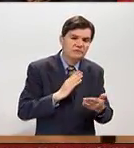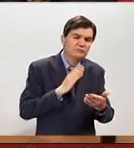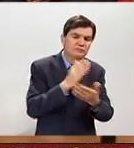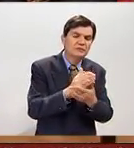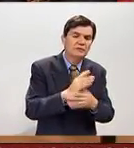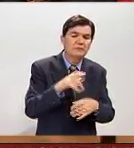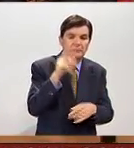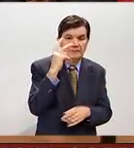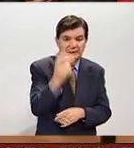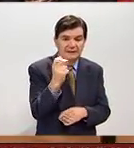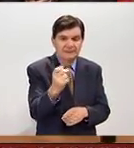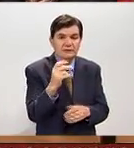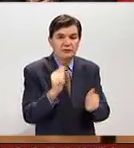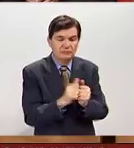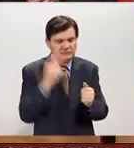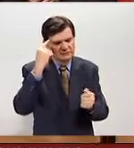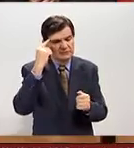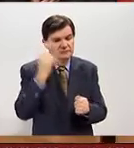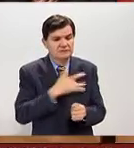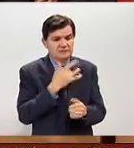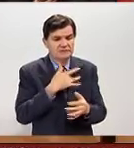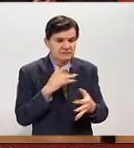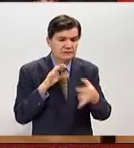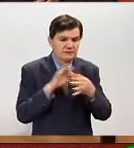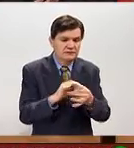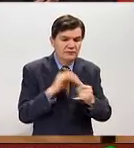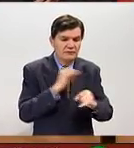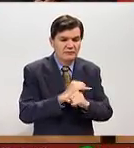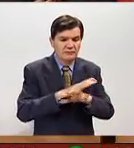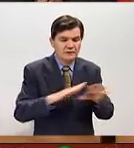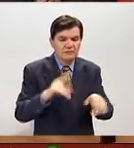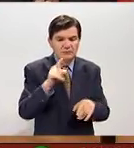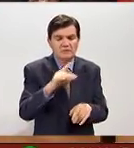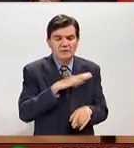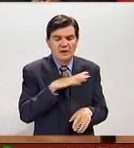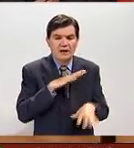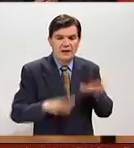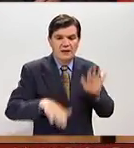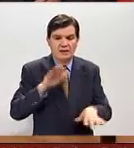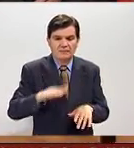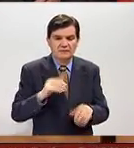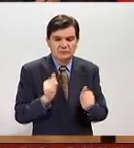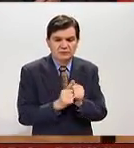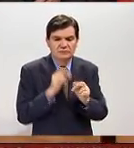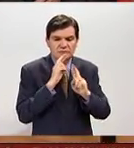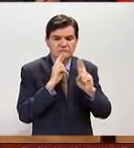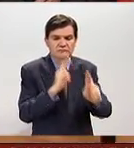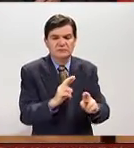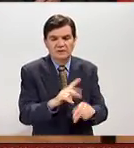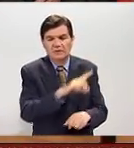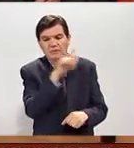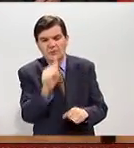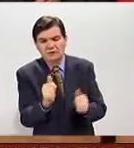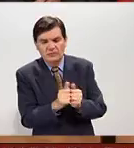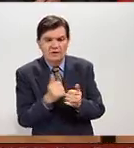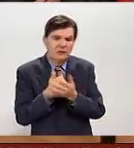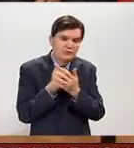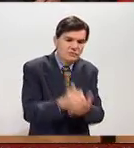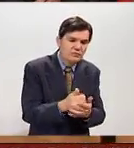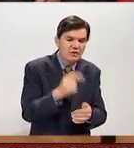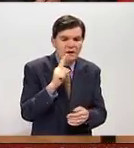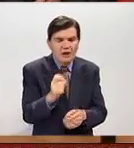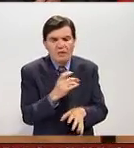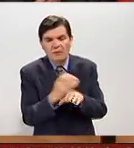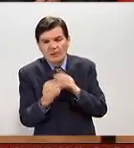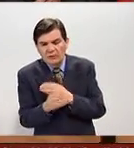porque precisamente esa conciencia de llevar esa información es lo que muchas veces la respuesta viene después en ayuda, en agua,